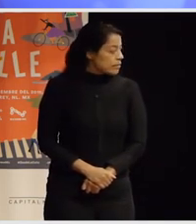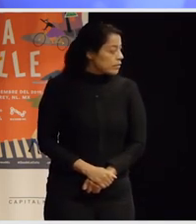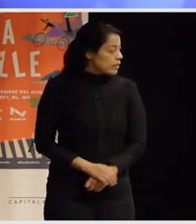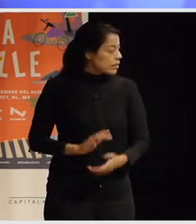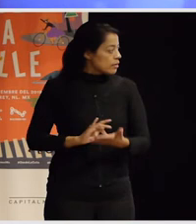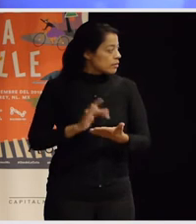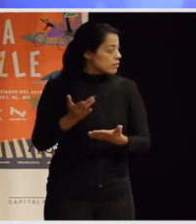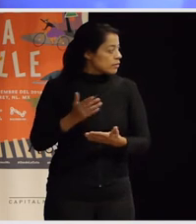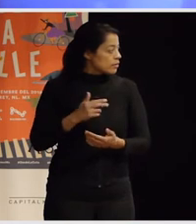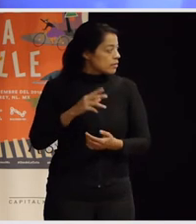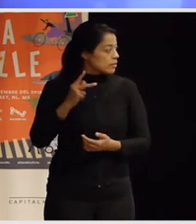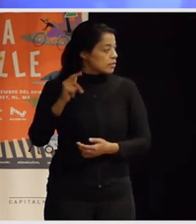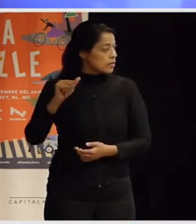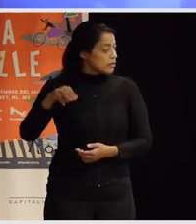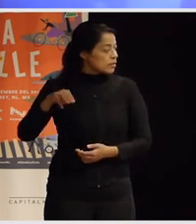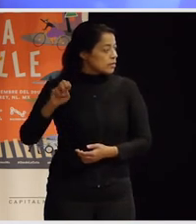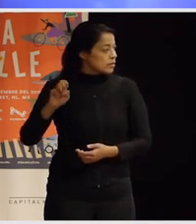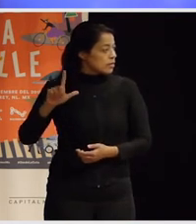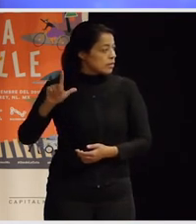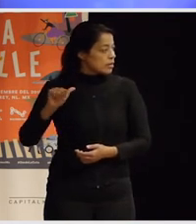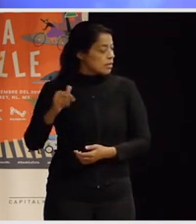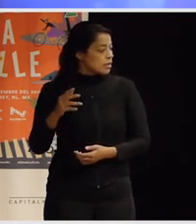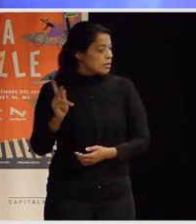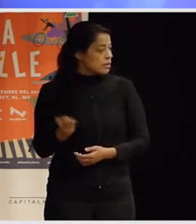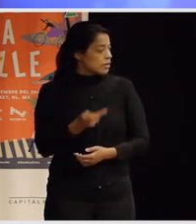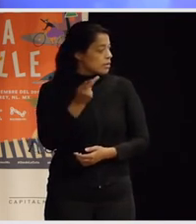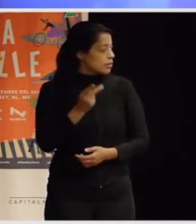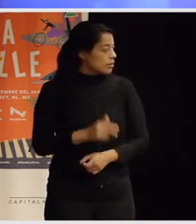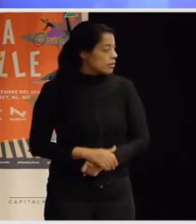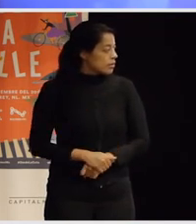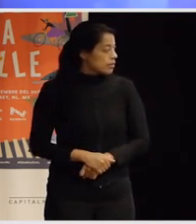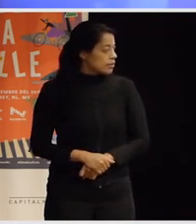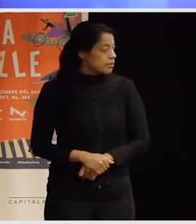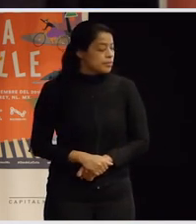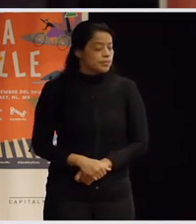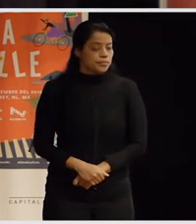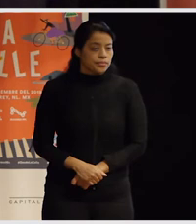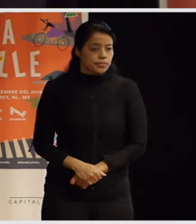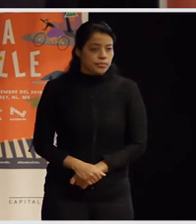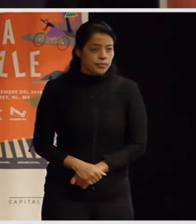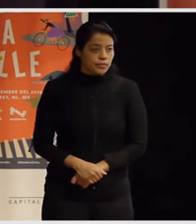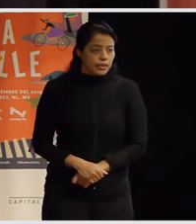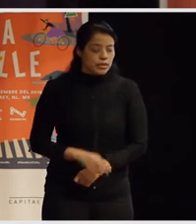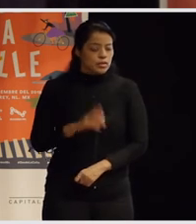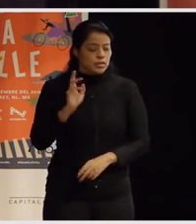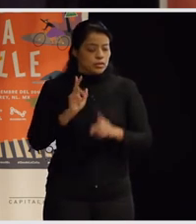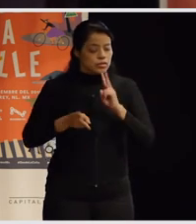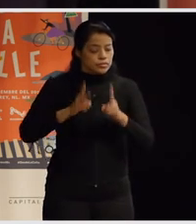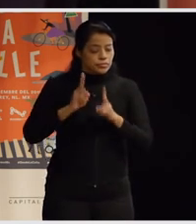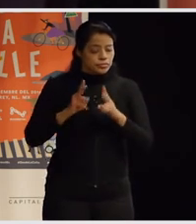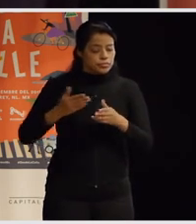gracias hola yo soy Pamela y mi pregunta este va como en torno a esto que hablabas hace un